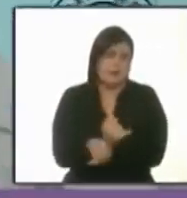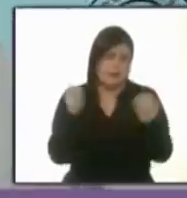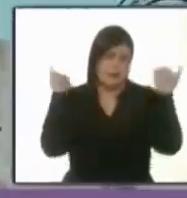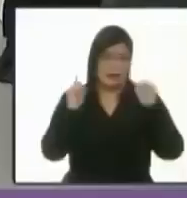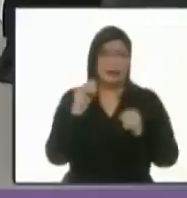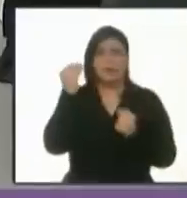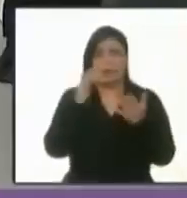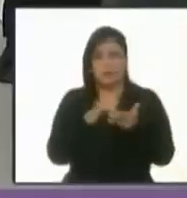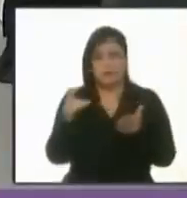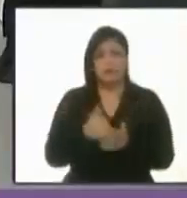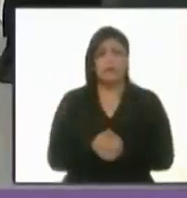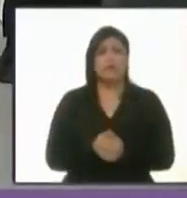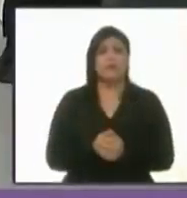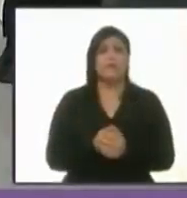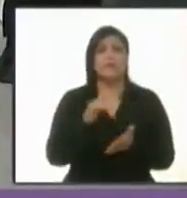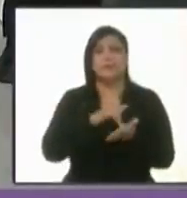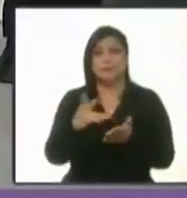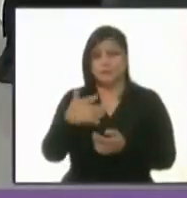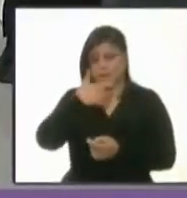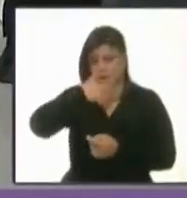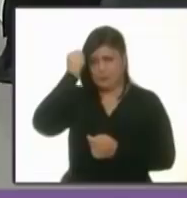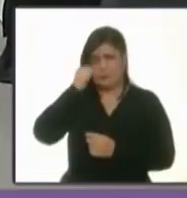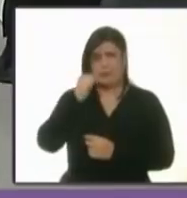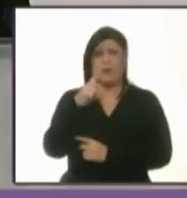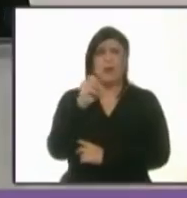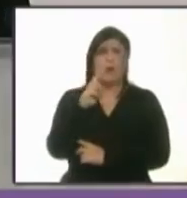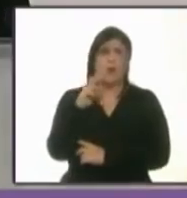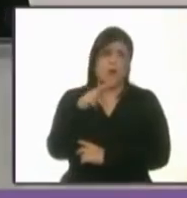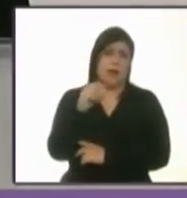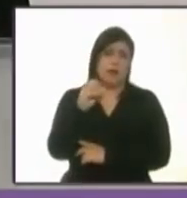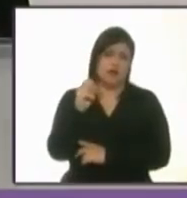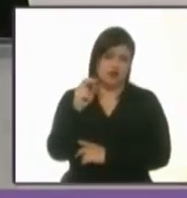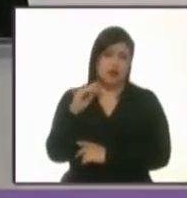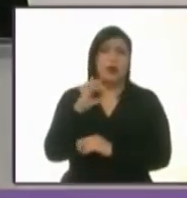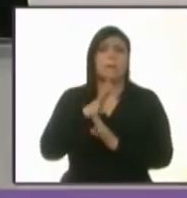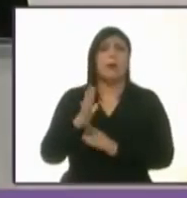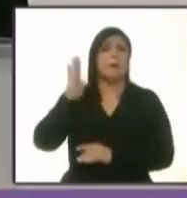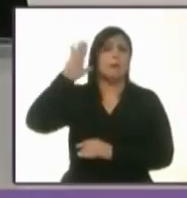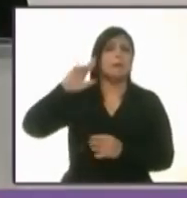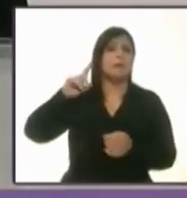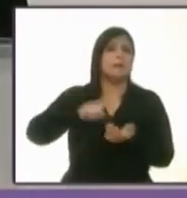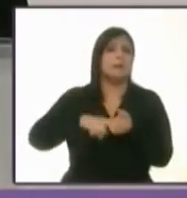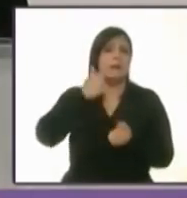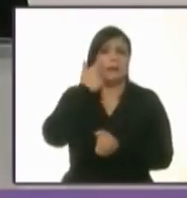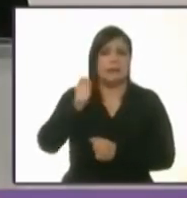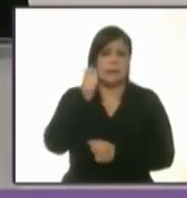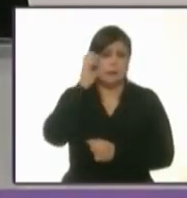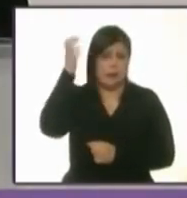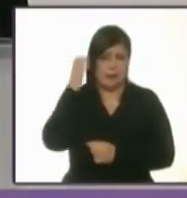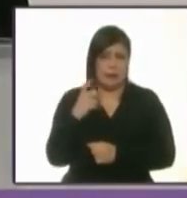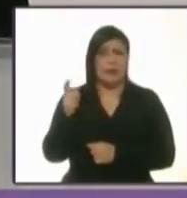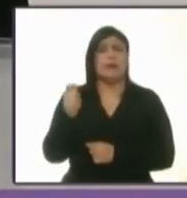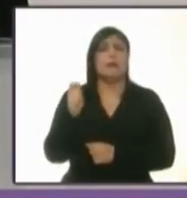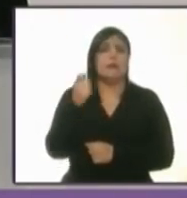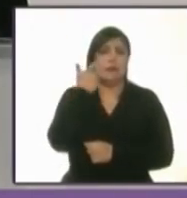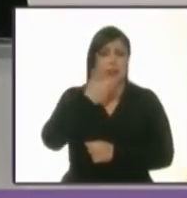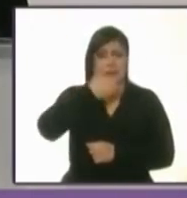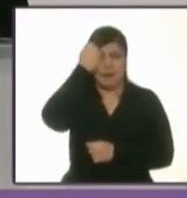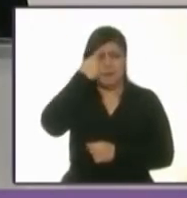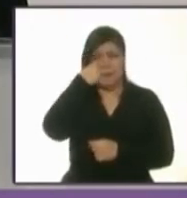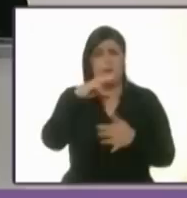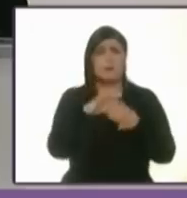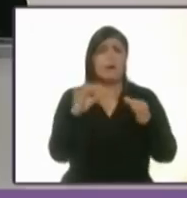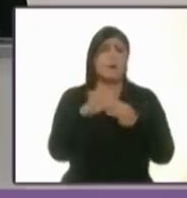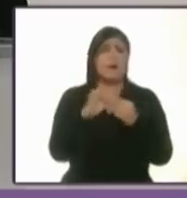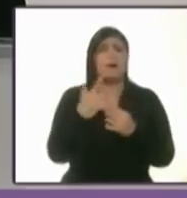Muchas gracias. Muchísimas gracias candidata Lorena Osornio. Pidió el uso de la voz la candidata Claudia Sheinbaum de Juntos Haremos Historia.